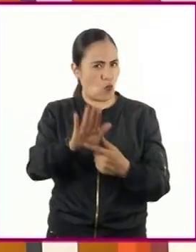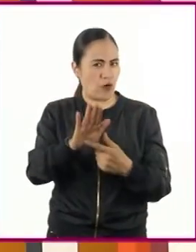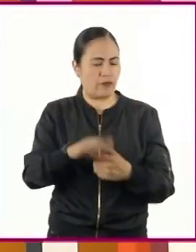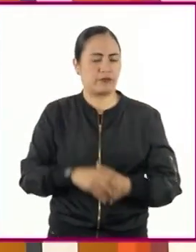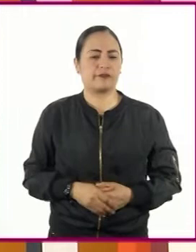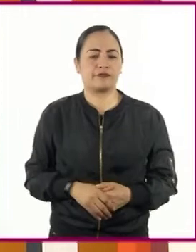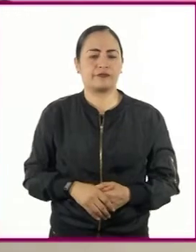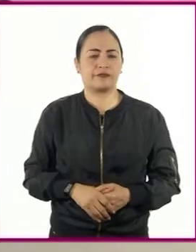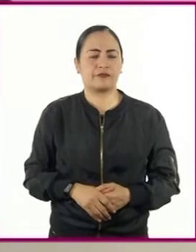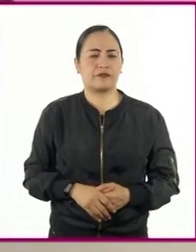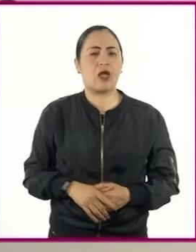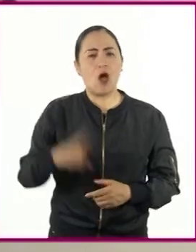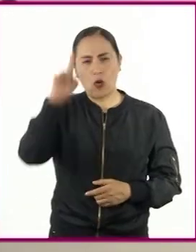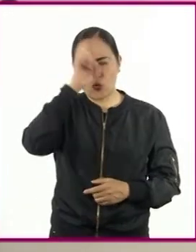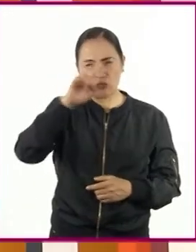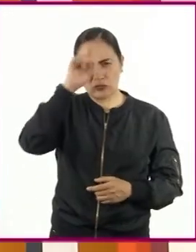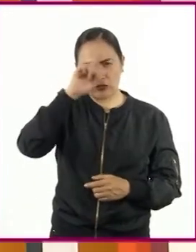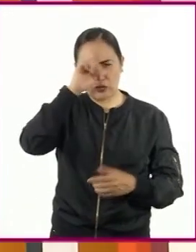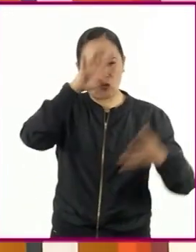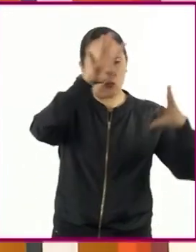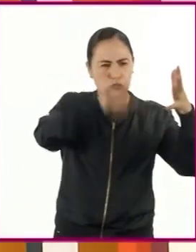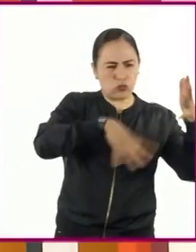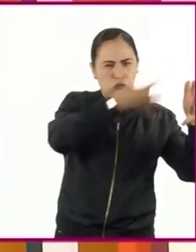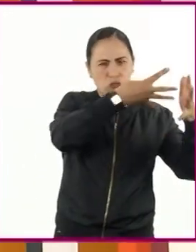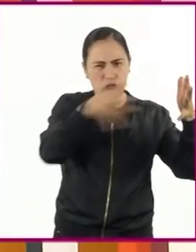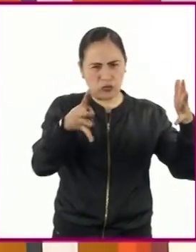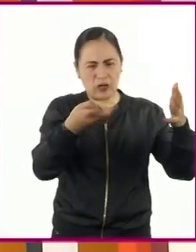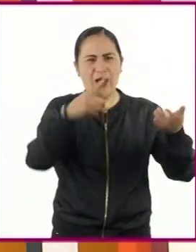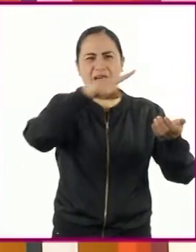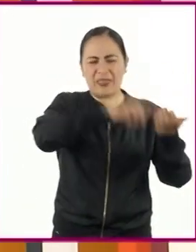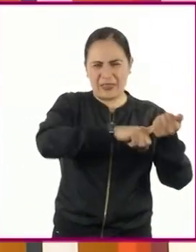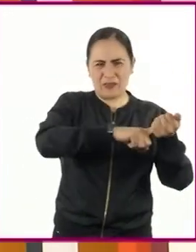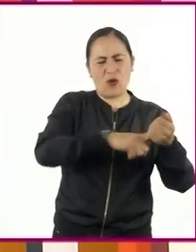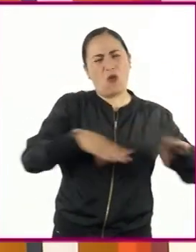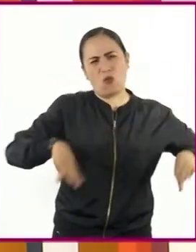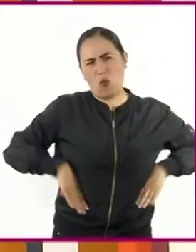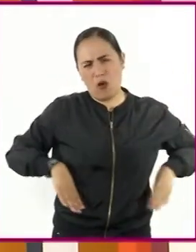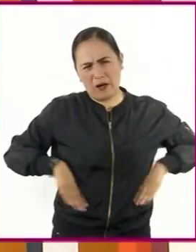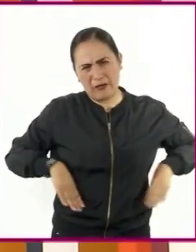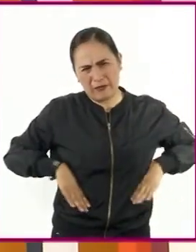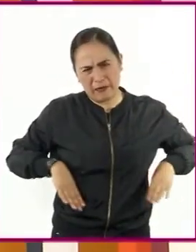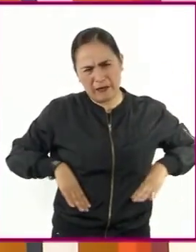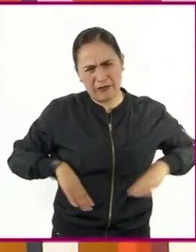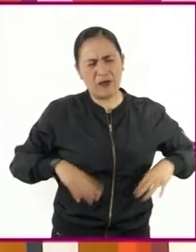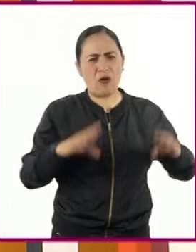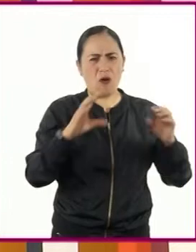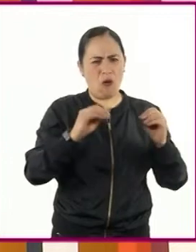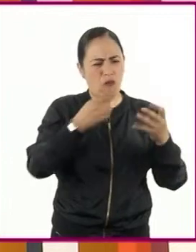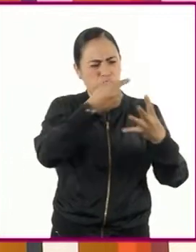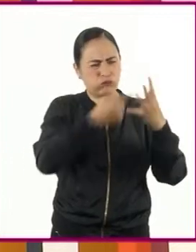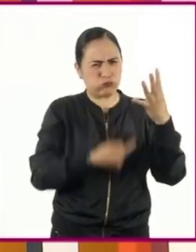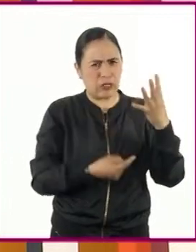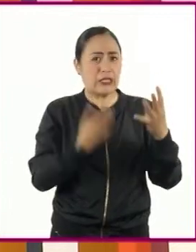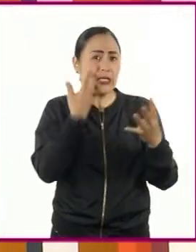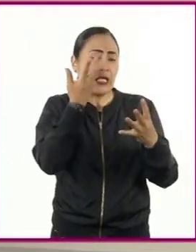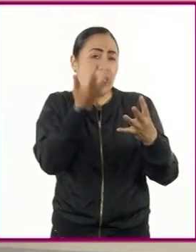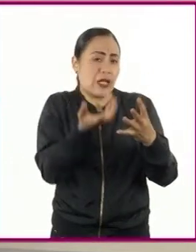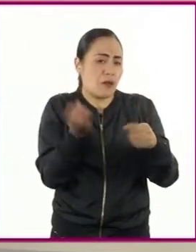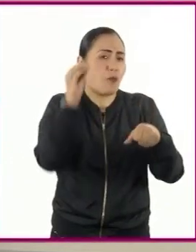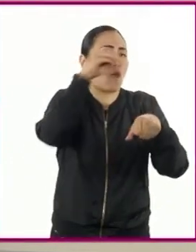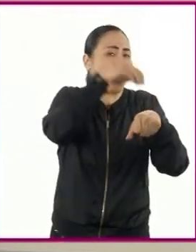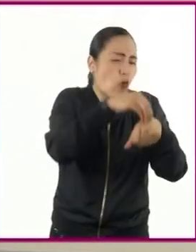sugerimos que hagan una tabla con el cromosoma de cada especie indicando las propiedades que tienen y la o las características que deseamos que tengan.